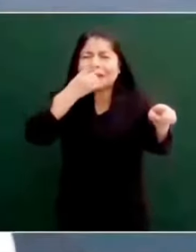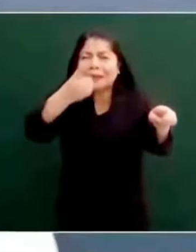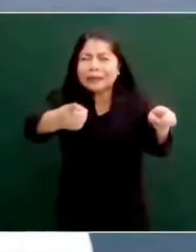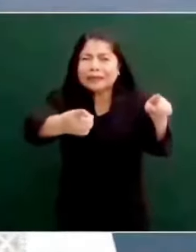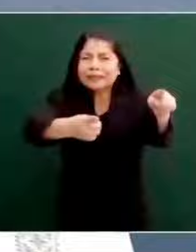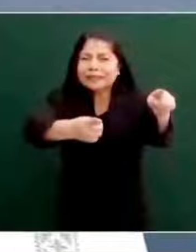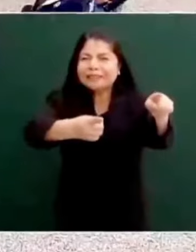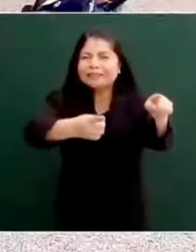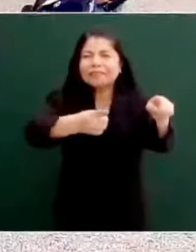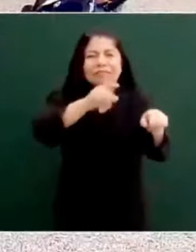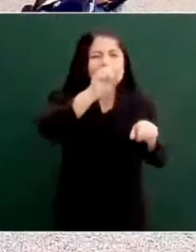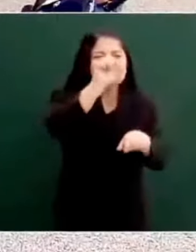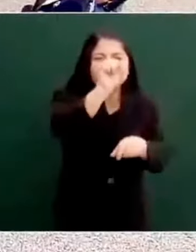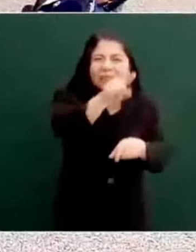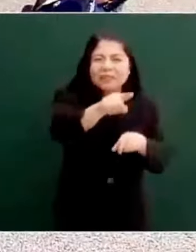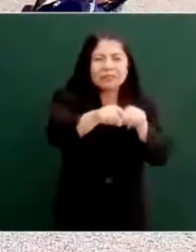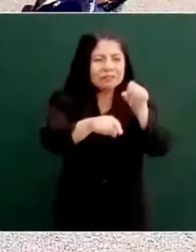de Estado,